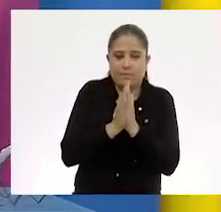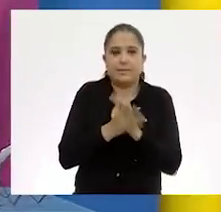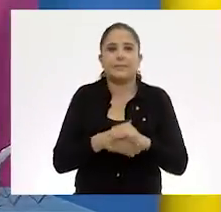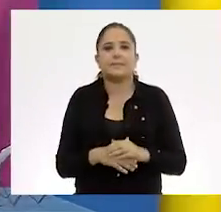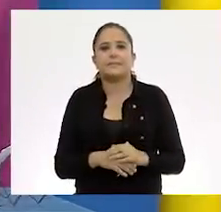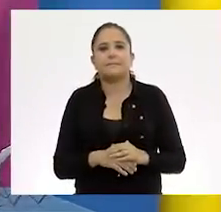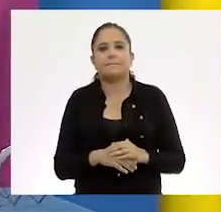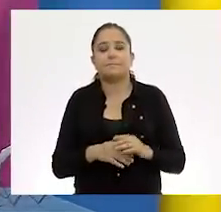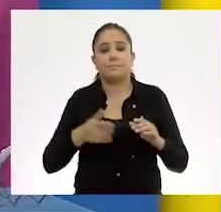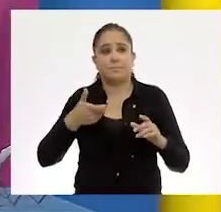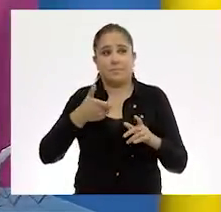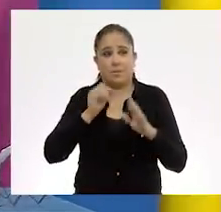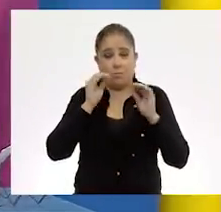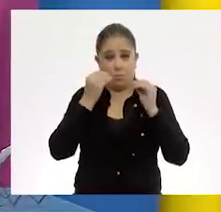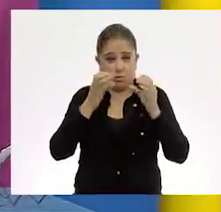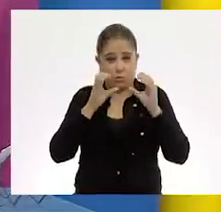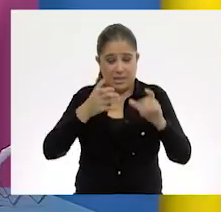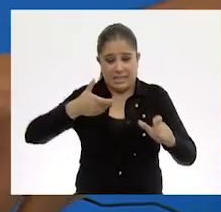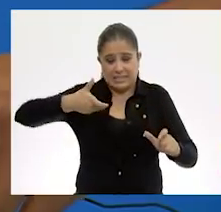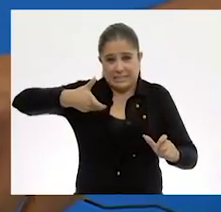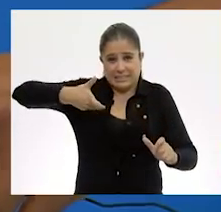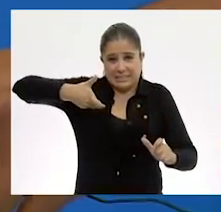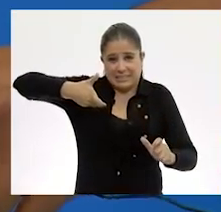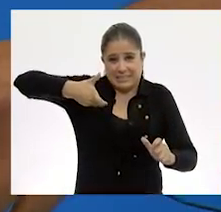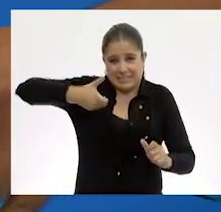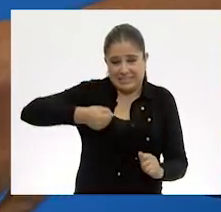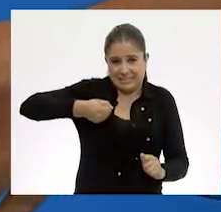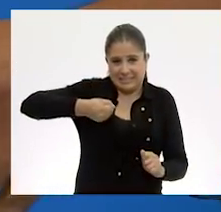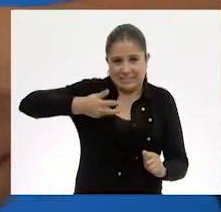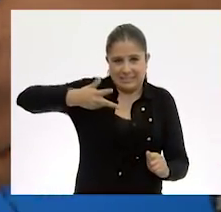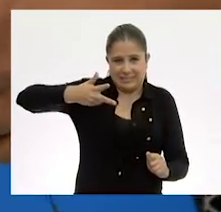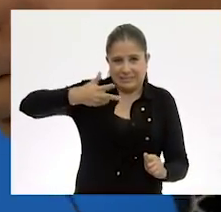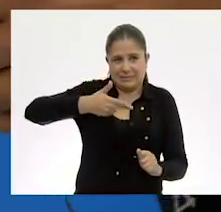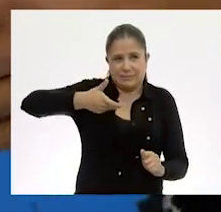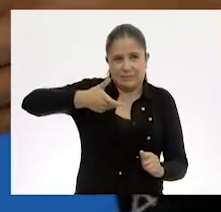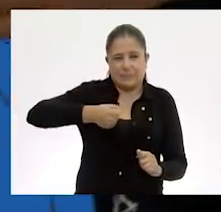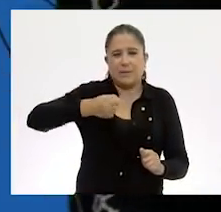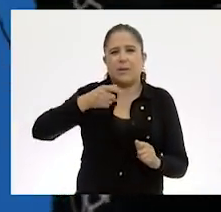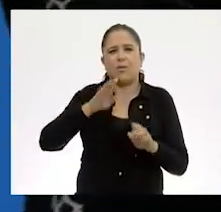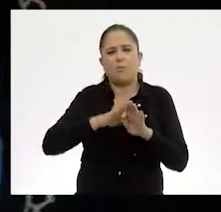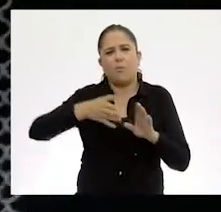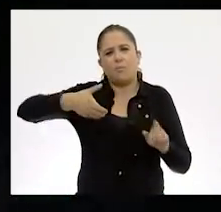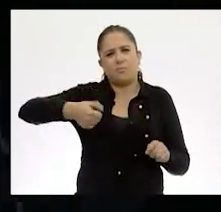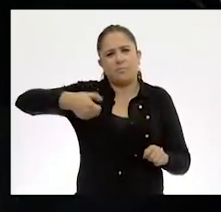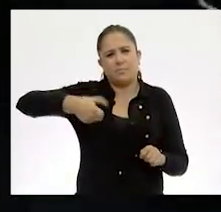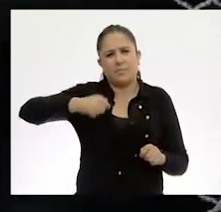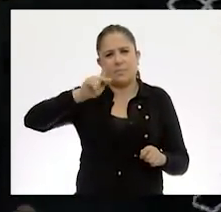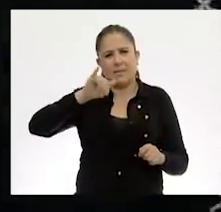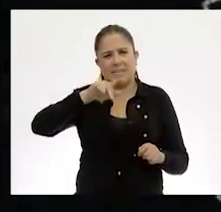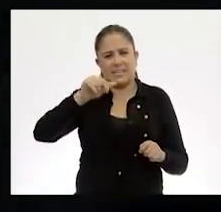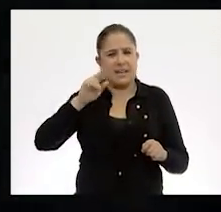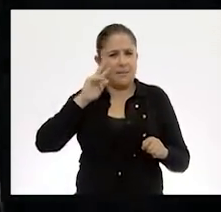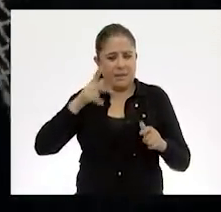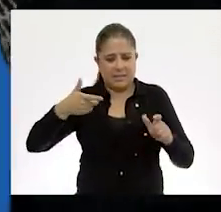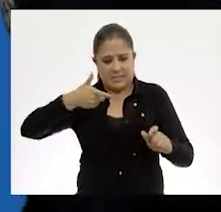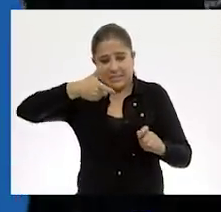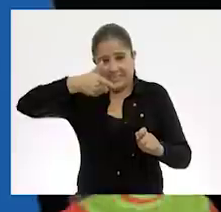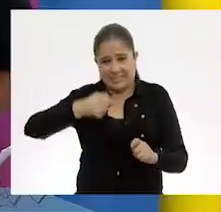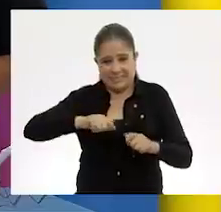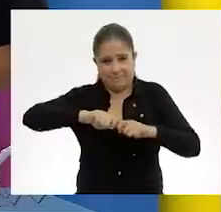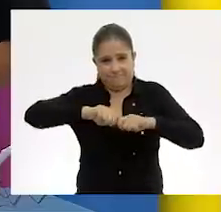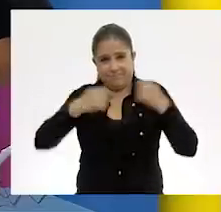Y con la pinza, con mucho cuidado, vamos a hacer un corte. Sí quisiera aquí que tomaran un poquito en cuenta